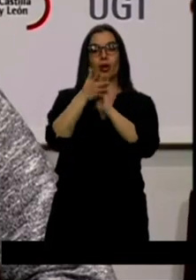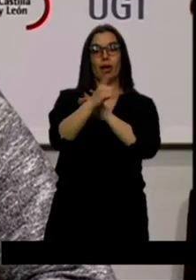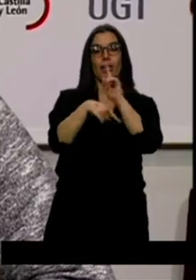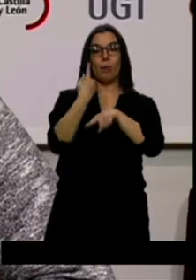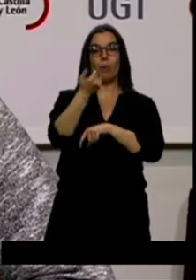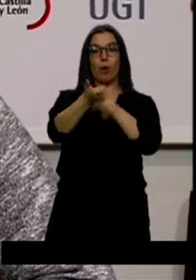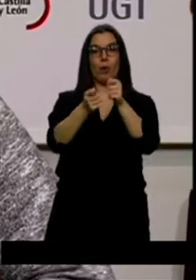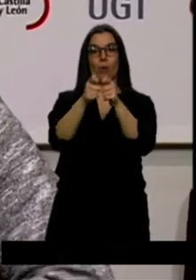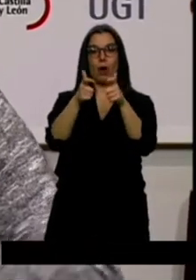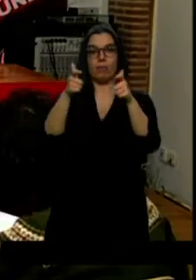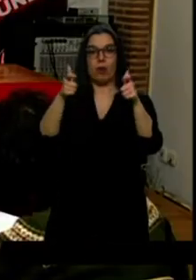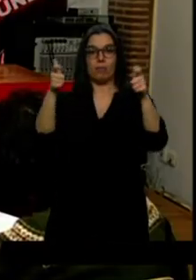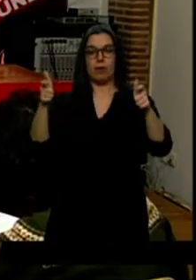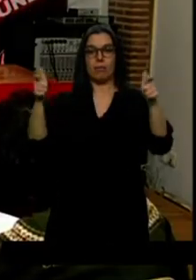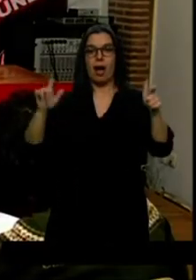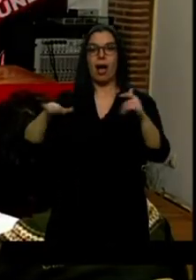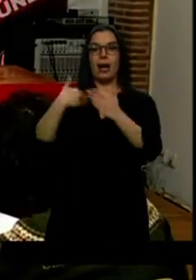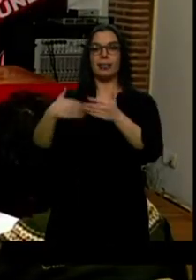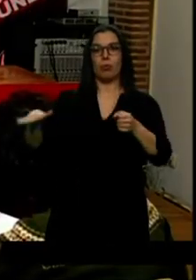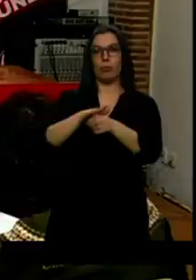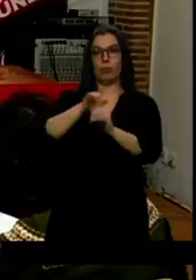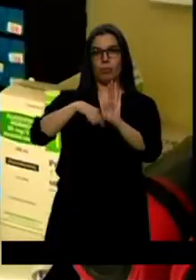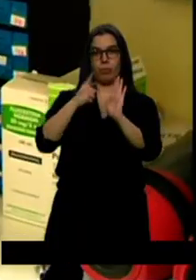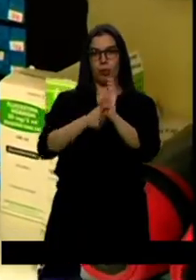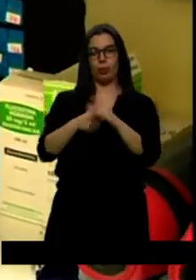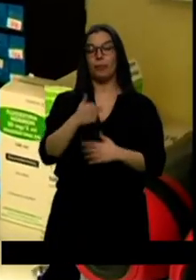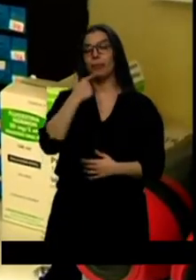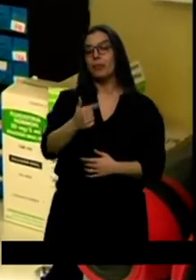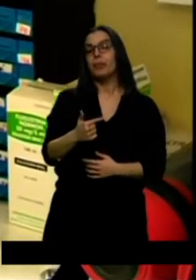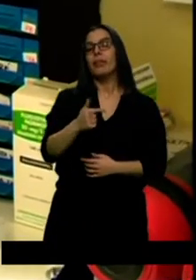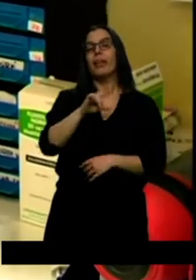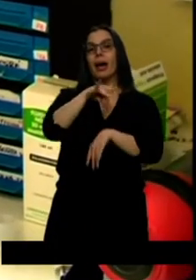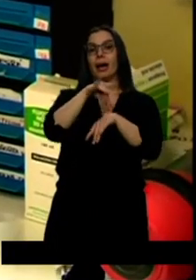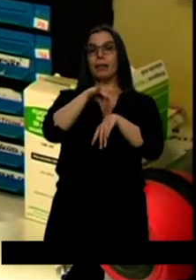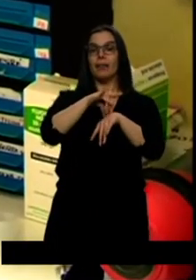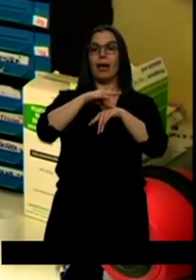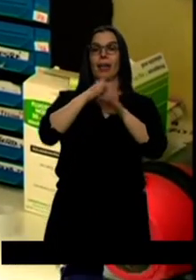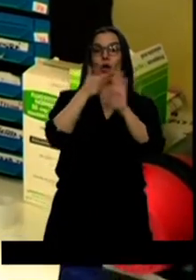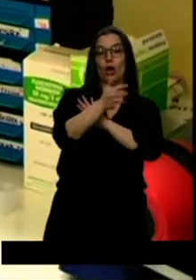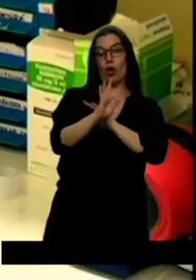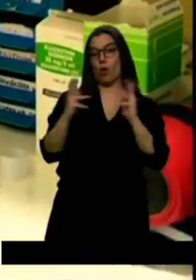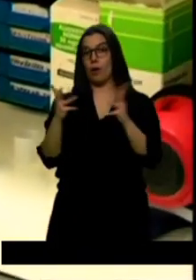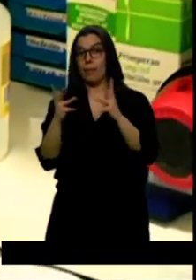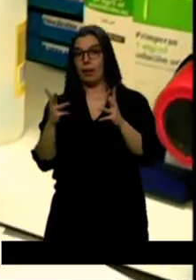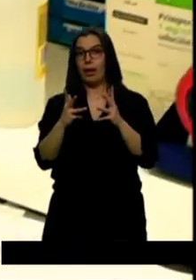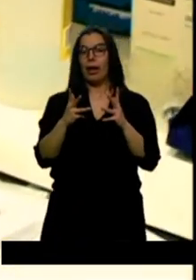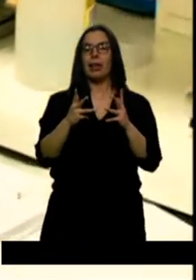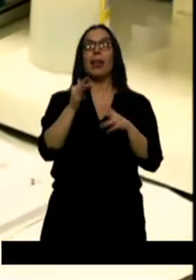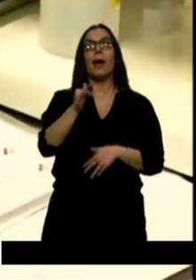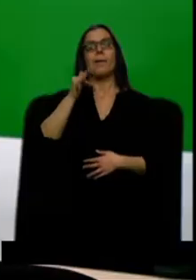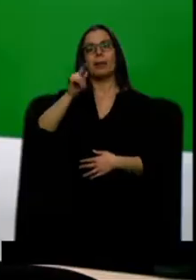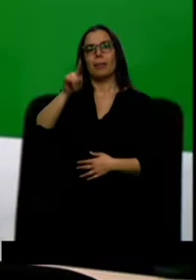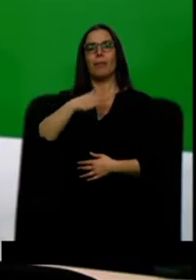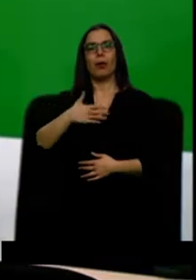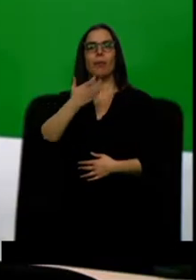hasta llegar a todos los centros. Dicen que además de atender enfermedades crónicas o emergencias podrían impartir educación para la salud. En cuanto a